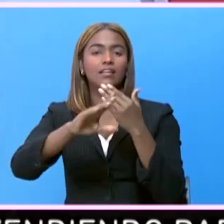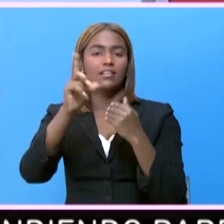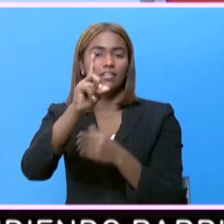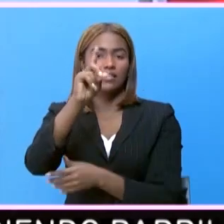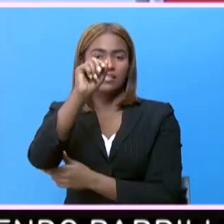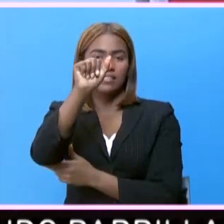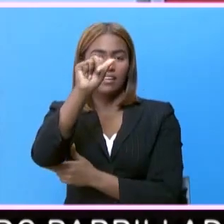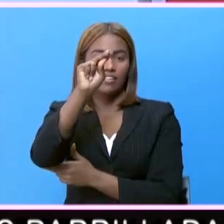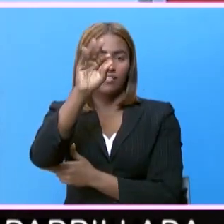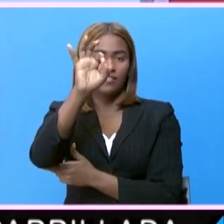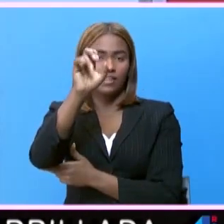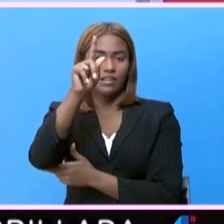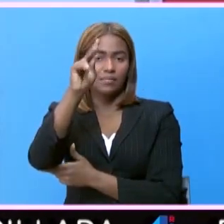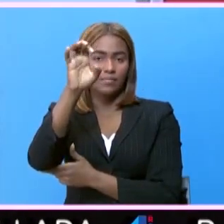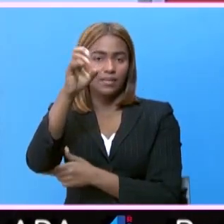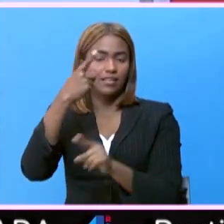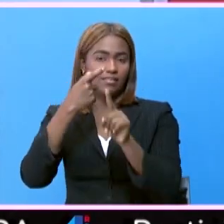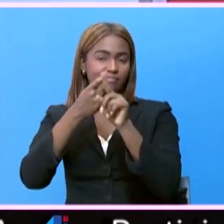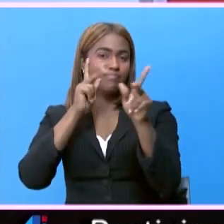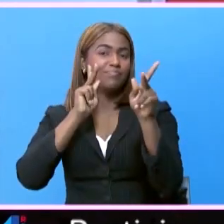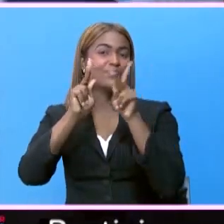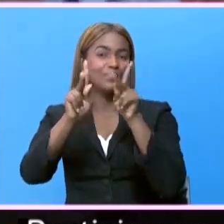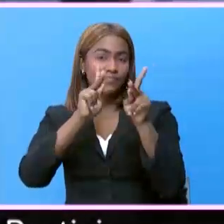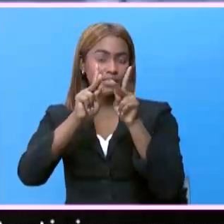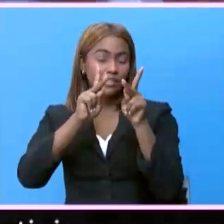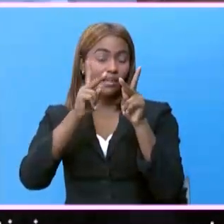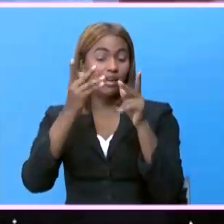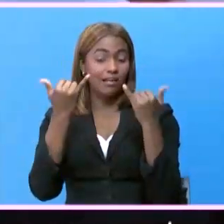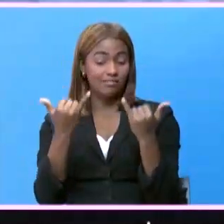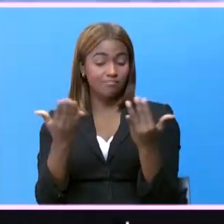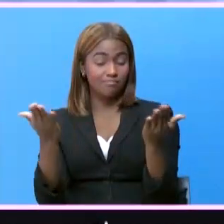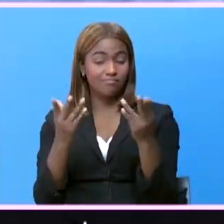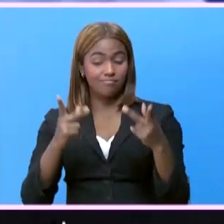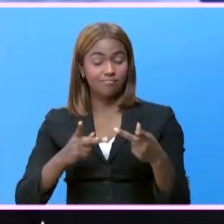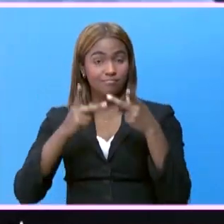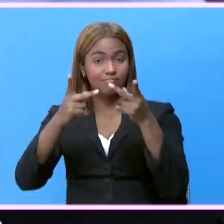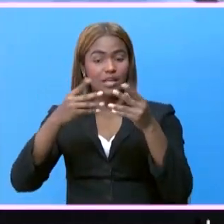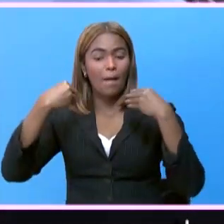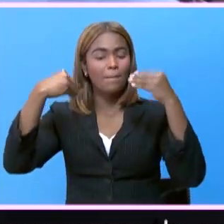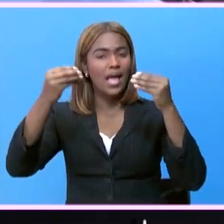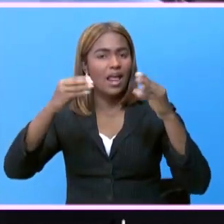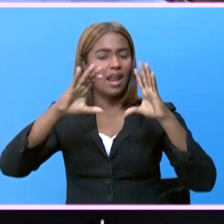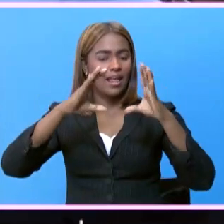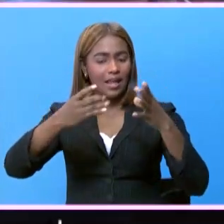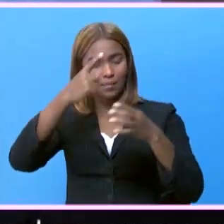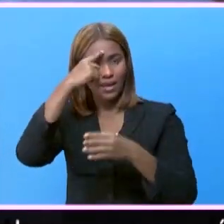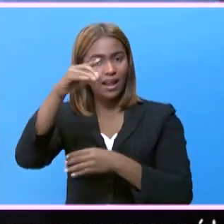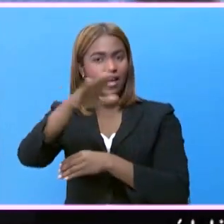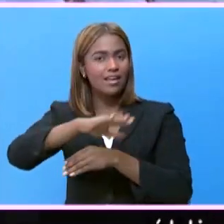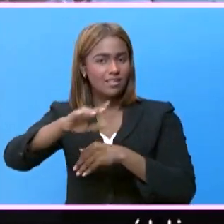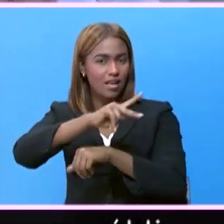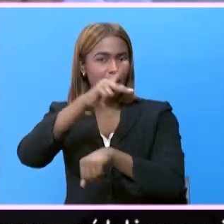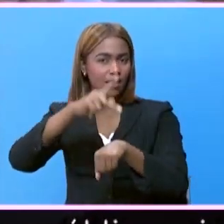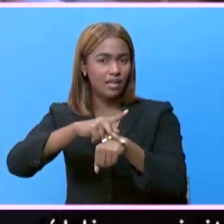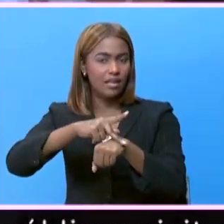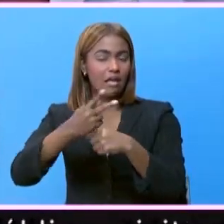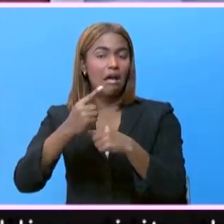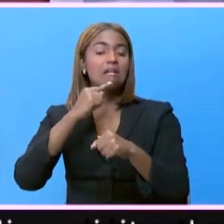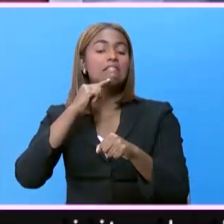San Felipe de Puerto Plata, en donde visitó el mercado de esta localidad,